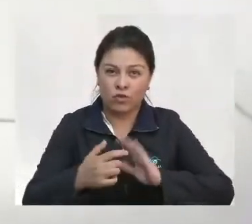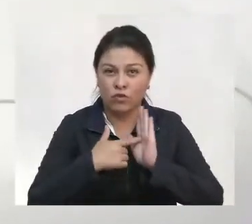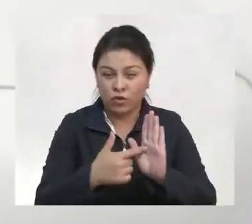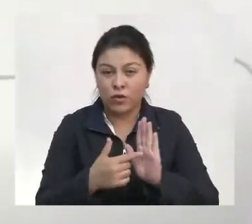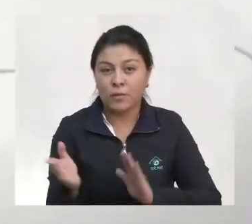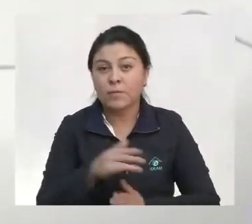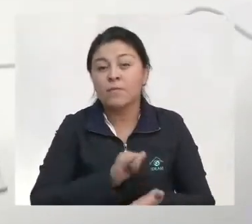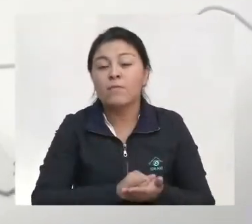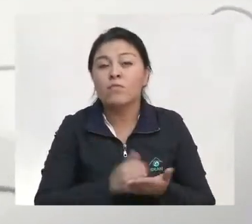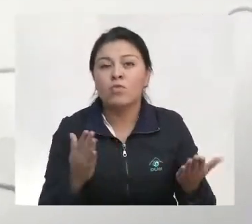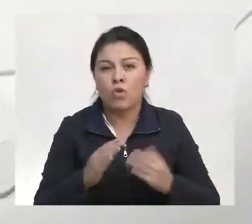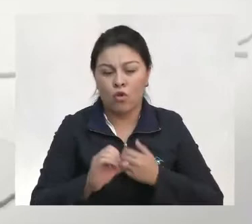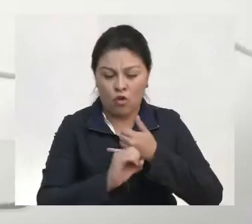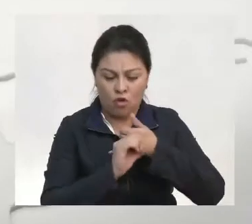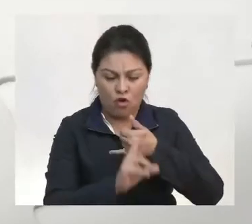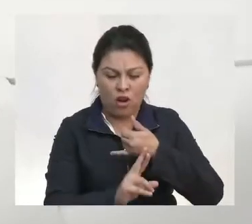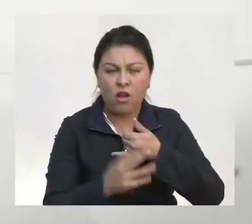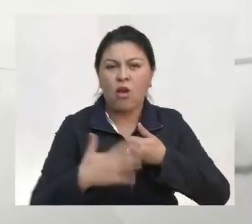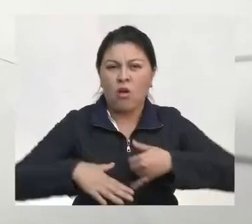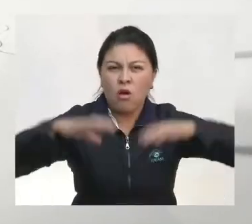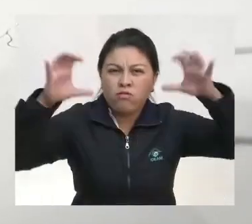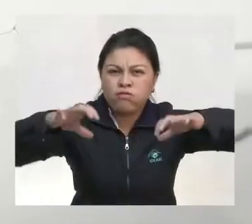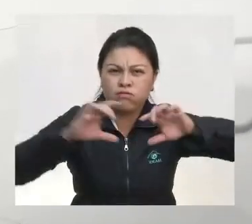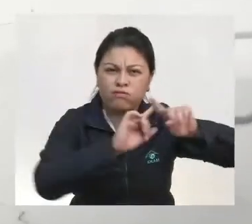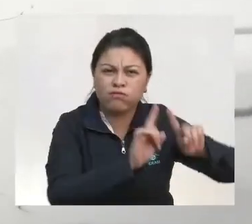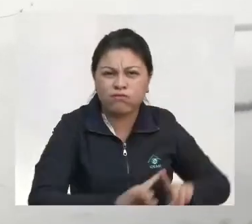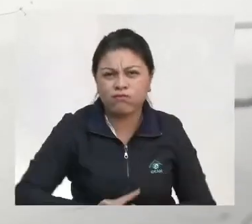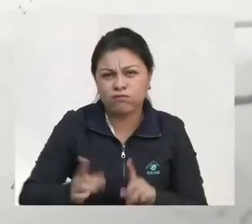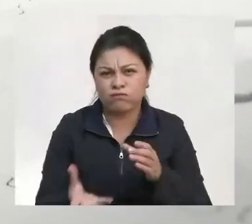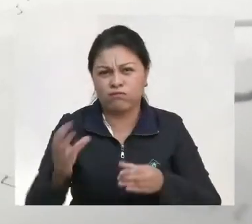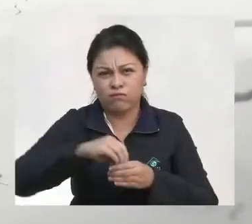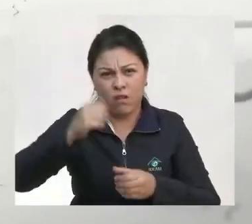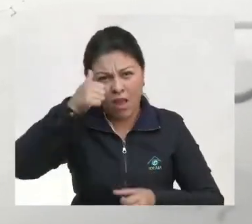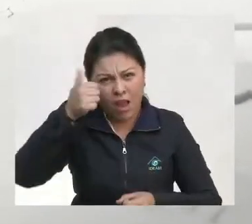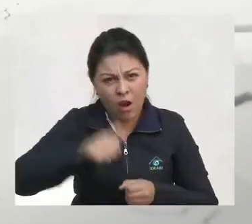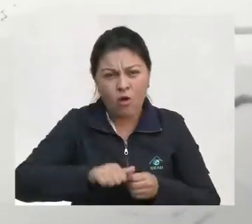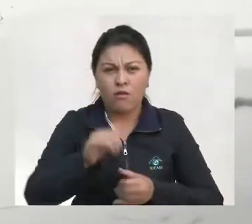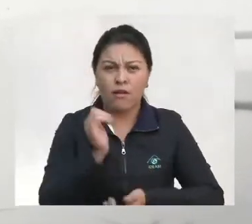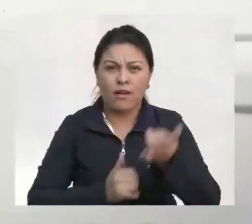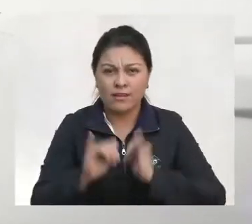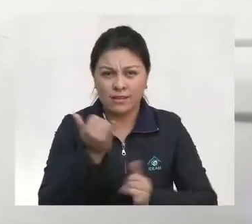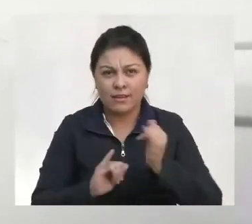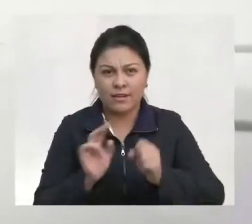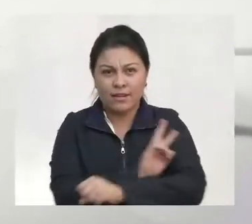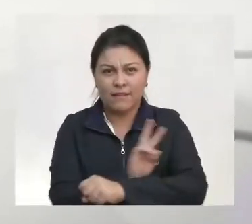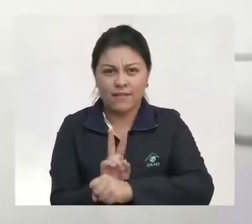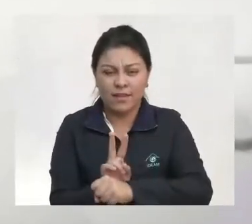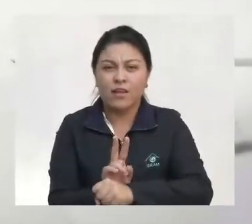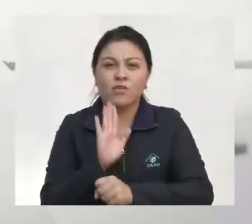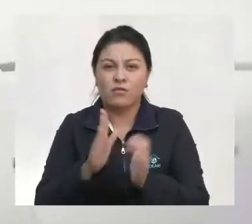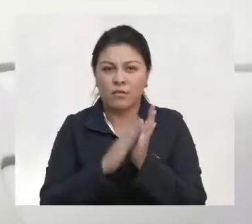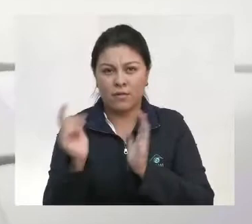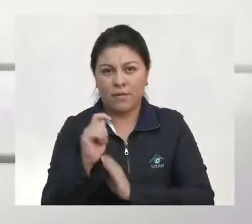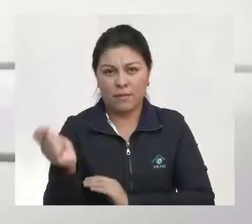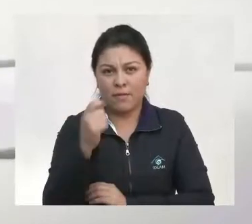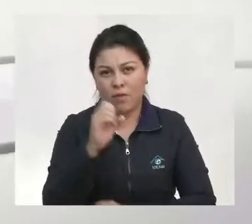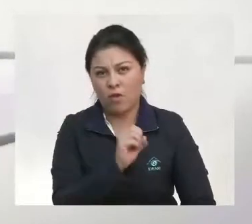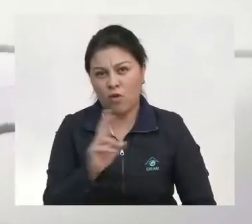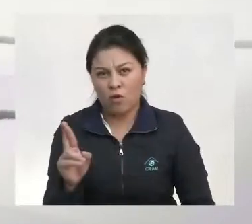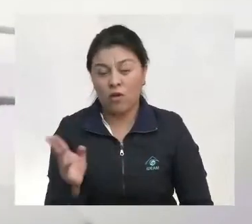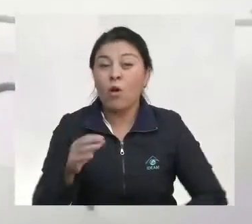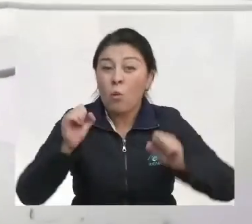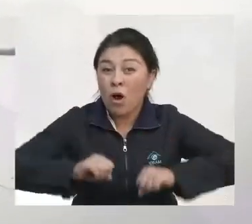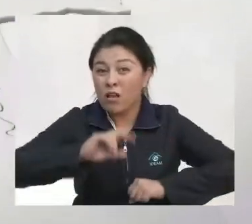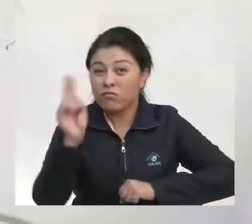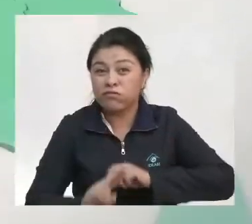Nubes densas sobre la Orinoquía con aguaceros de variada intensidad en Arauca, Casanare, Bichada y Oriente de Meta. Pueden presentarse